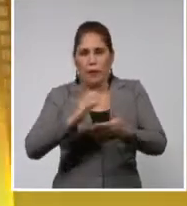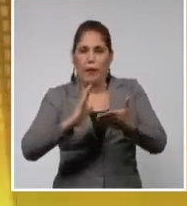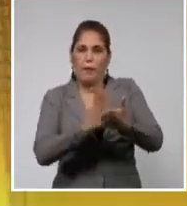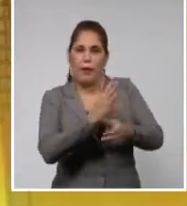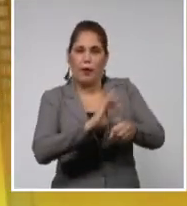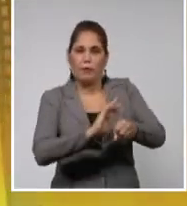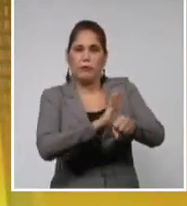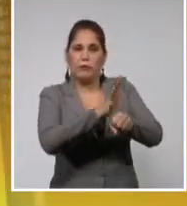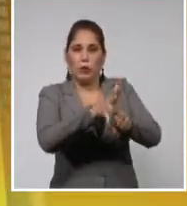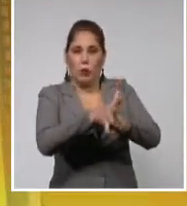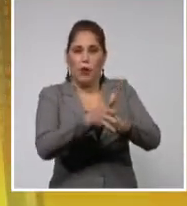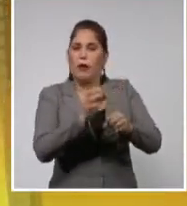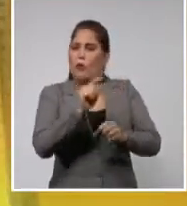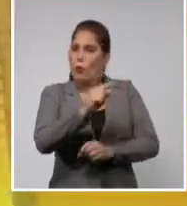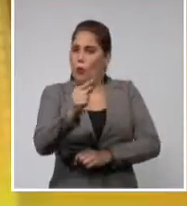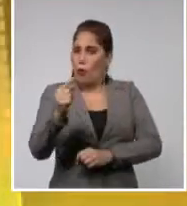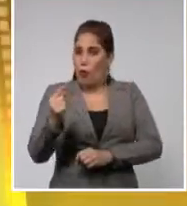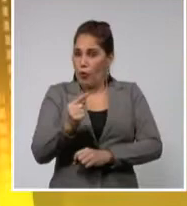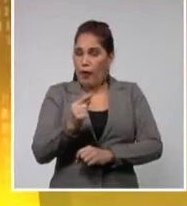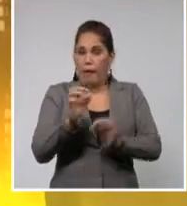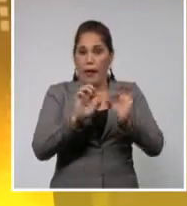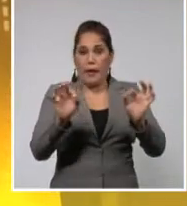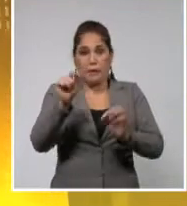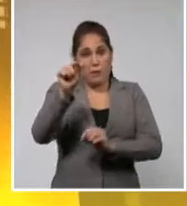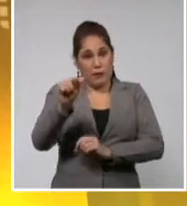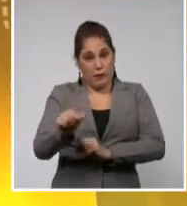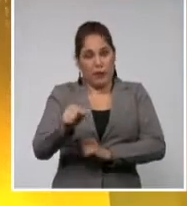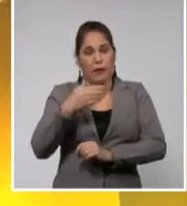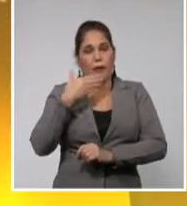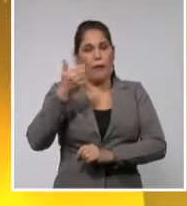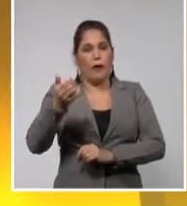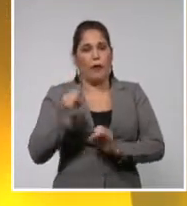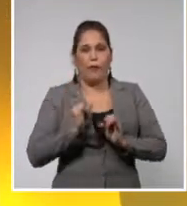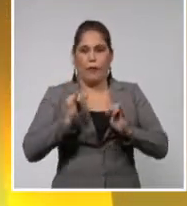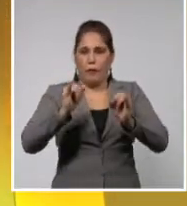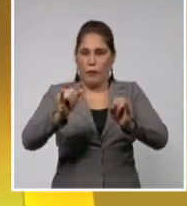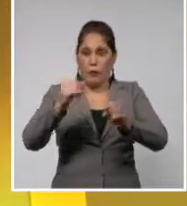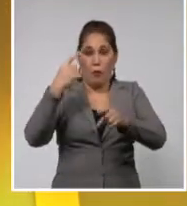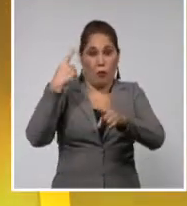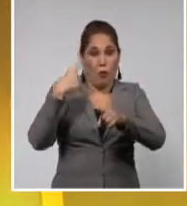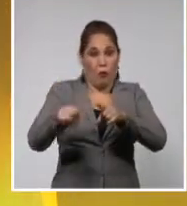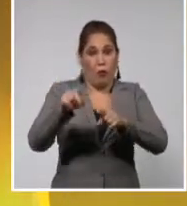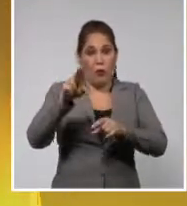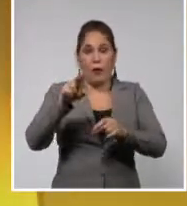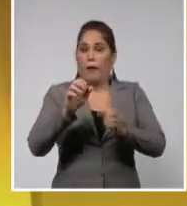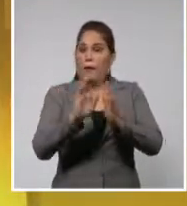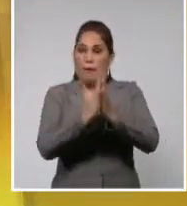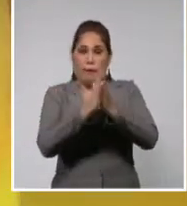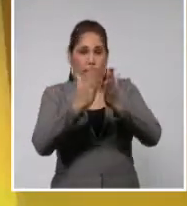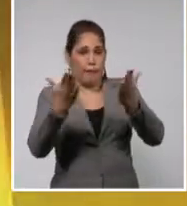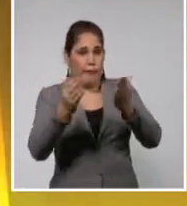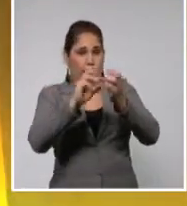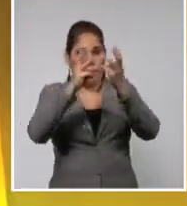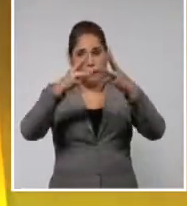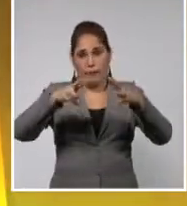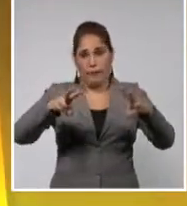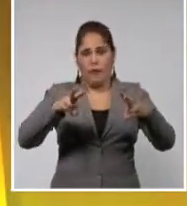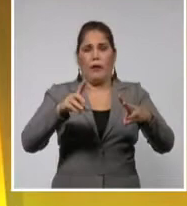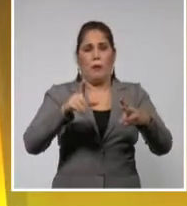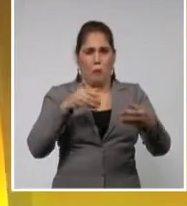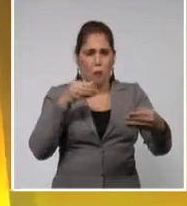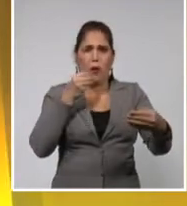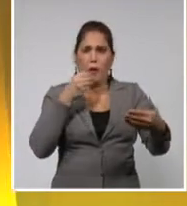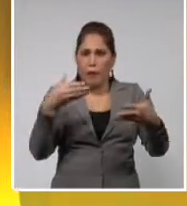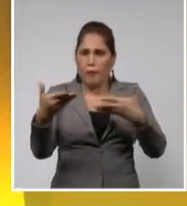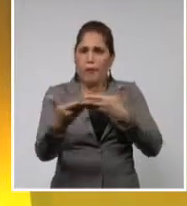-19, aportando cada cual desde su especialidad lo mejor. Por otra parte, nuestros medios de prensa nos han permitido ser partícipes